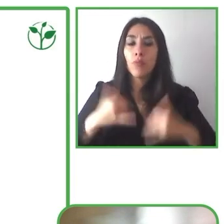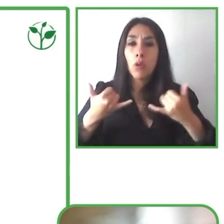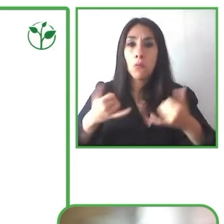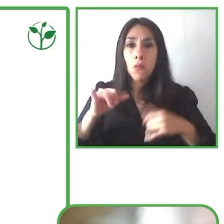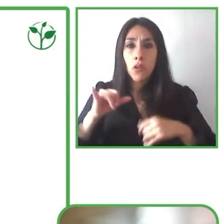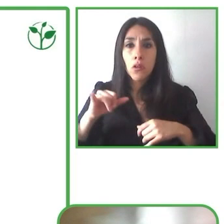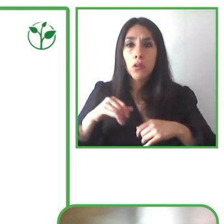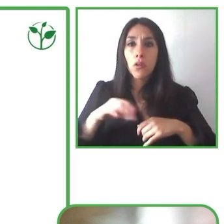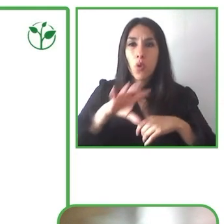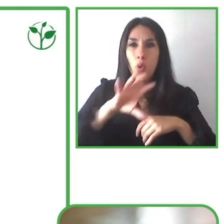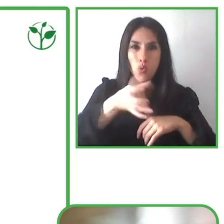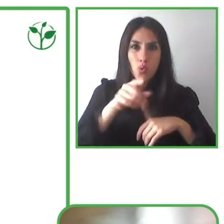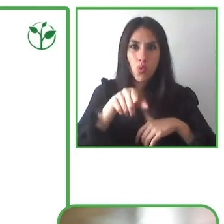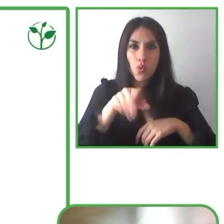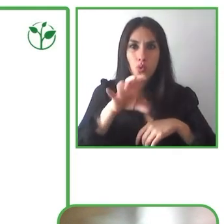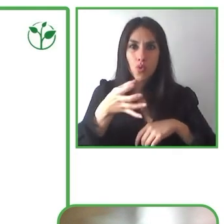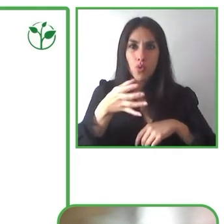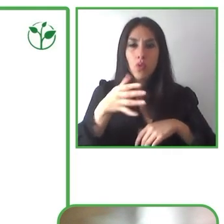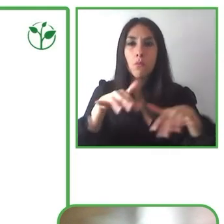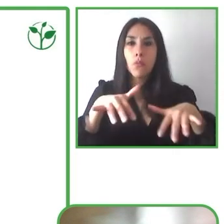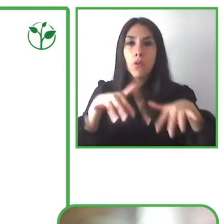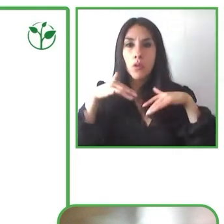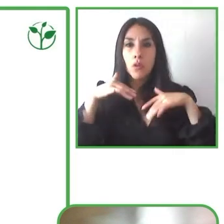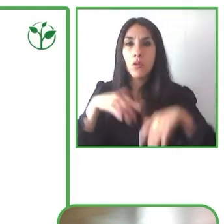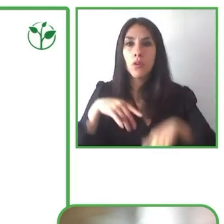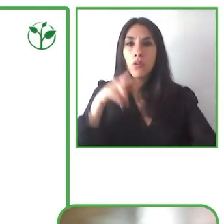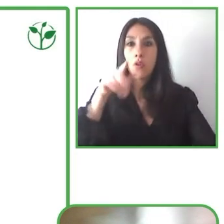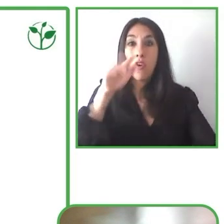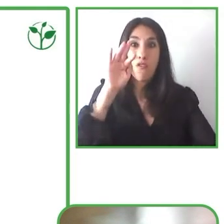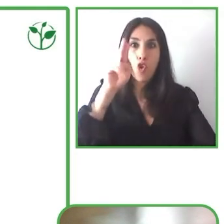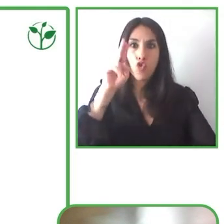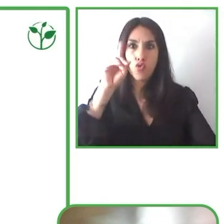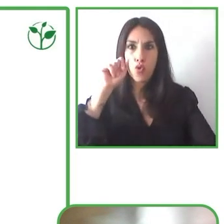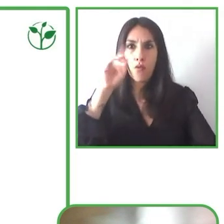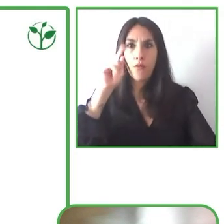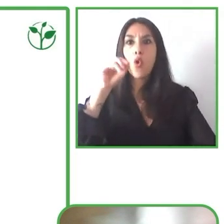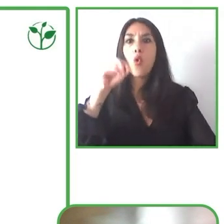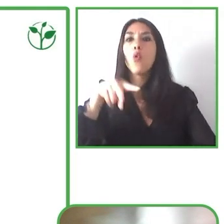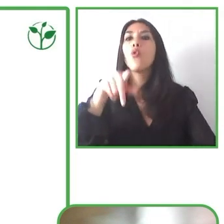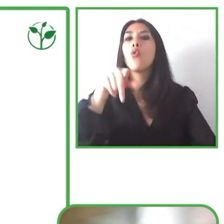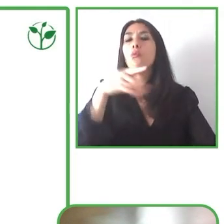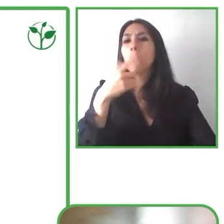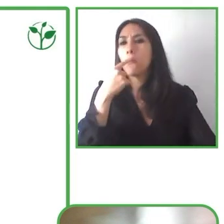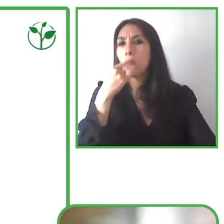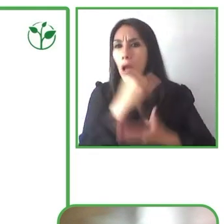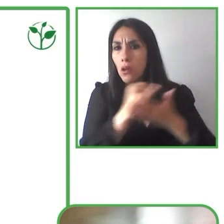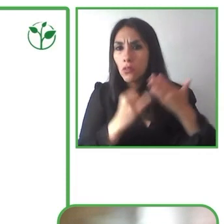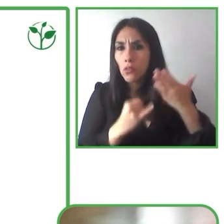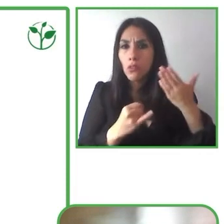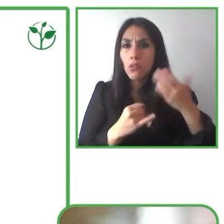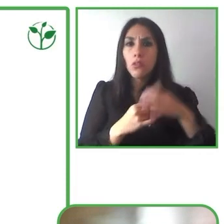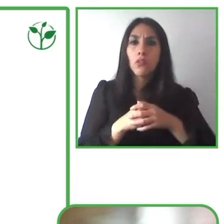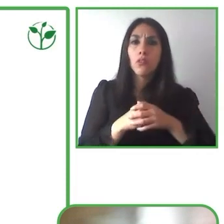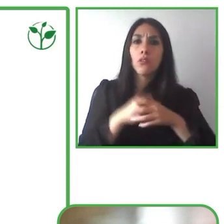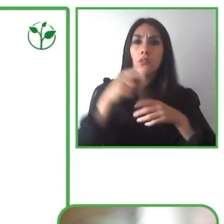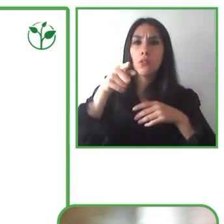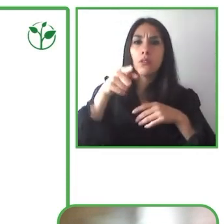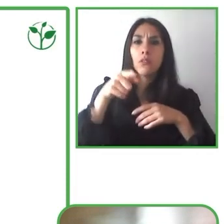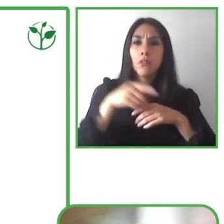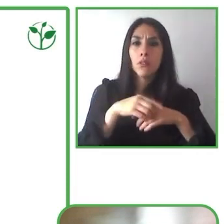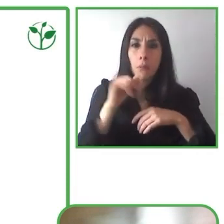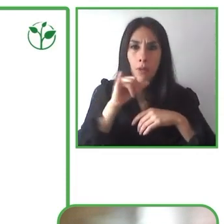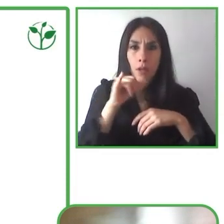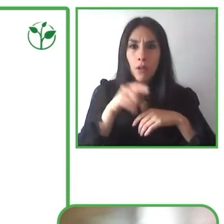Encendida, la Facultad de Bellas Artes de la Universidad Complutense de Madrid y la Academia de las Artes Cinematográficas de España. Muchas gracias.